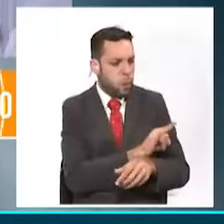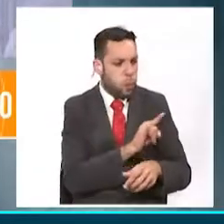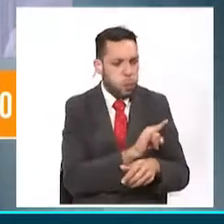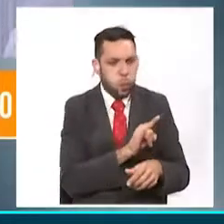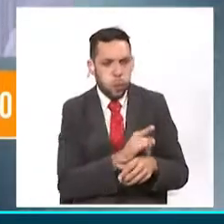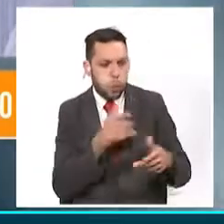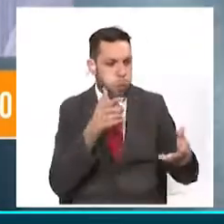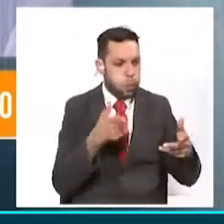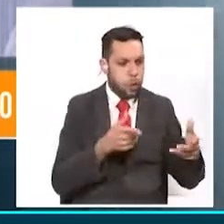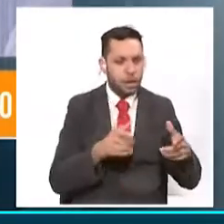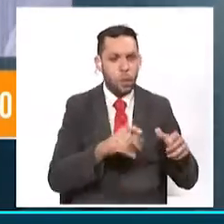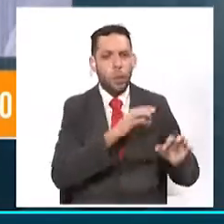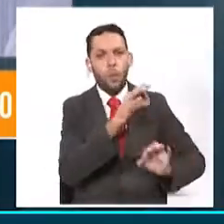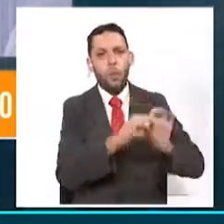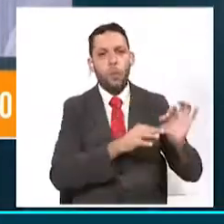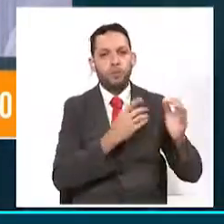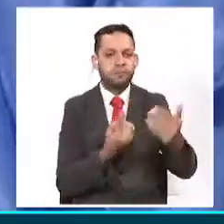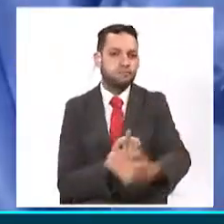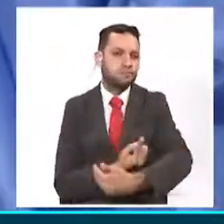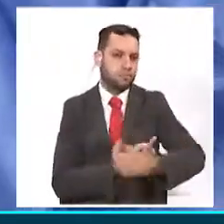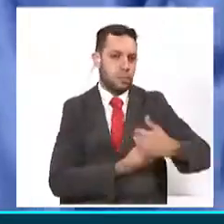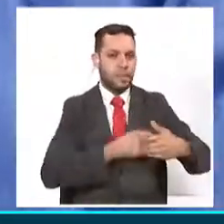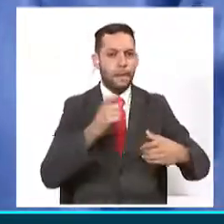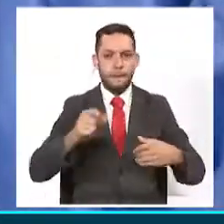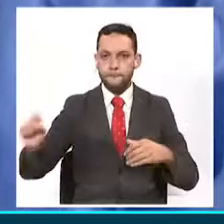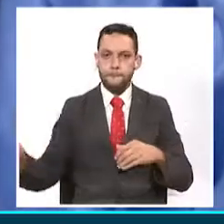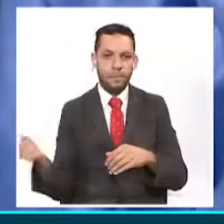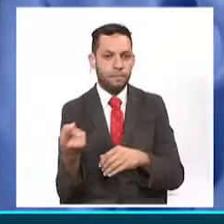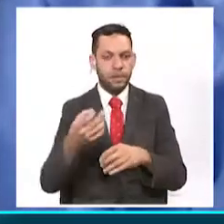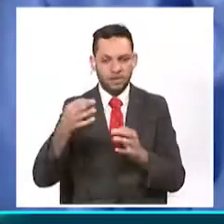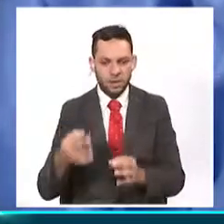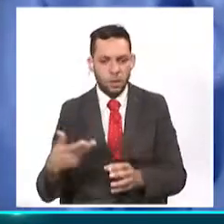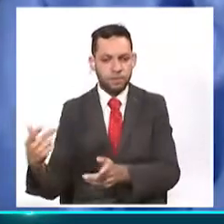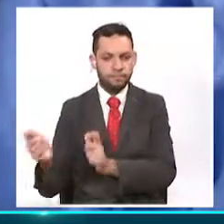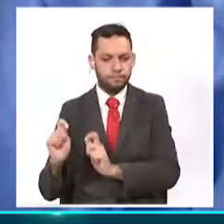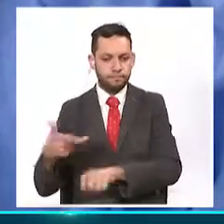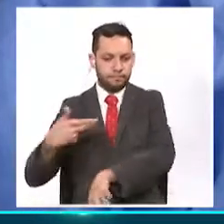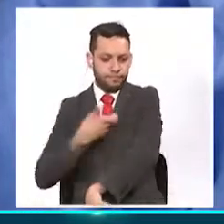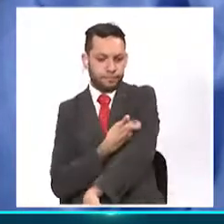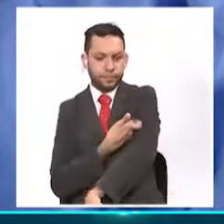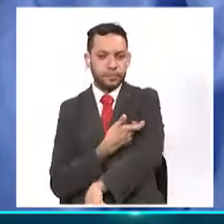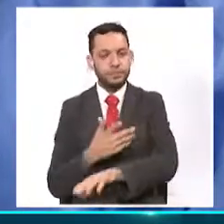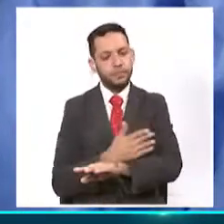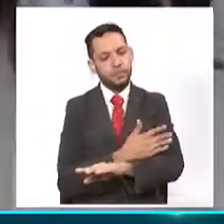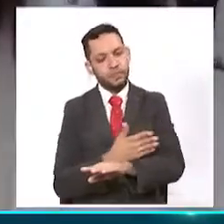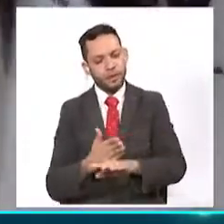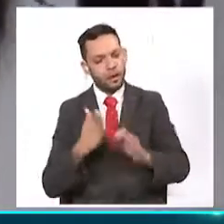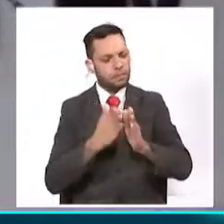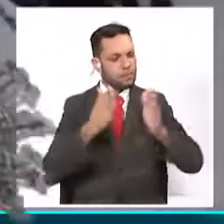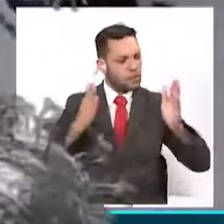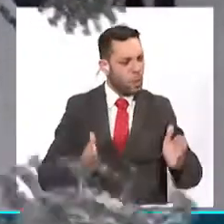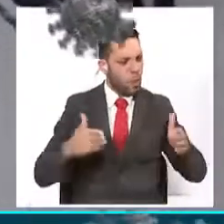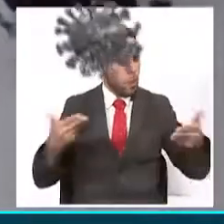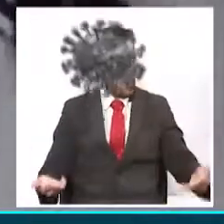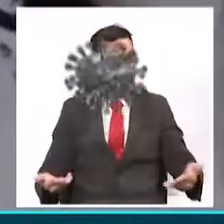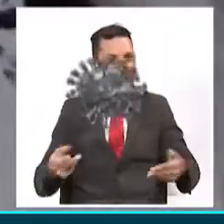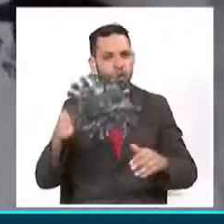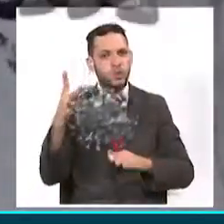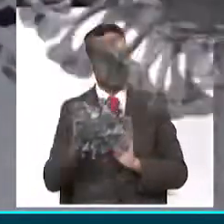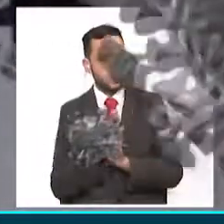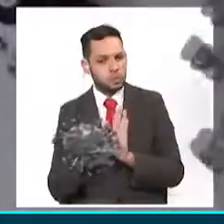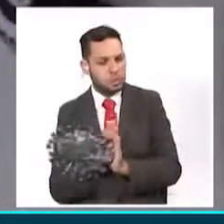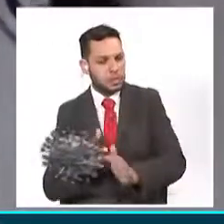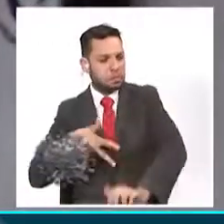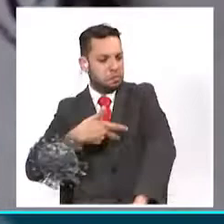mayor edad en el país. Mientras en el mediano plazo se logra establecer si las dos dosis son